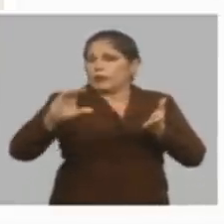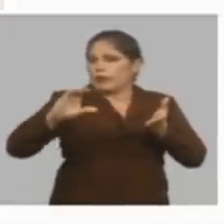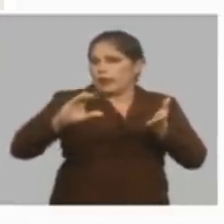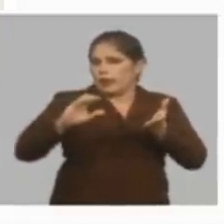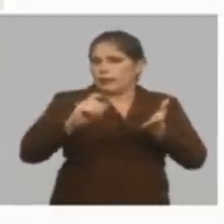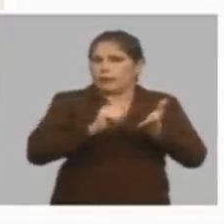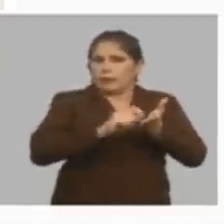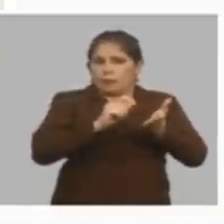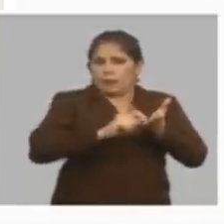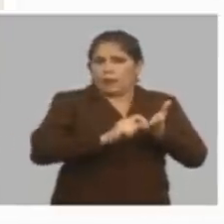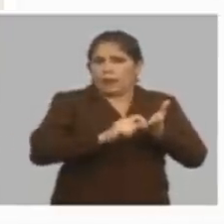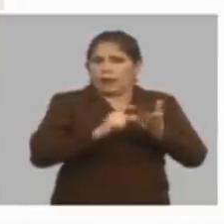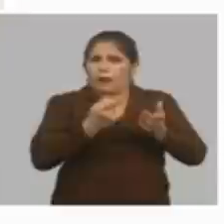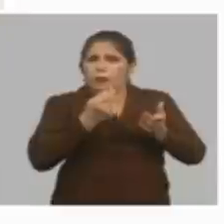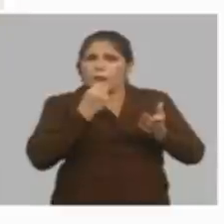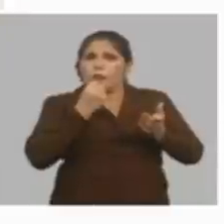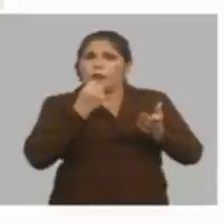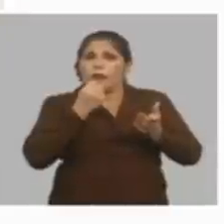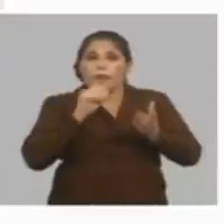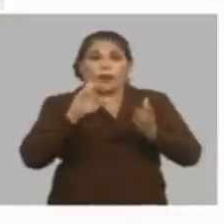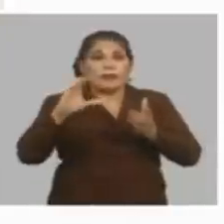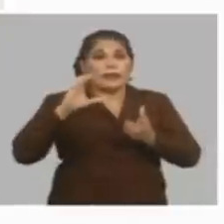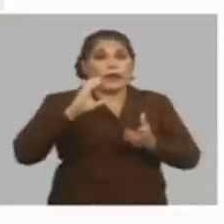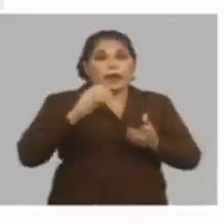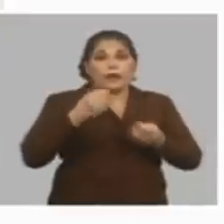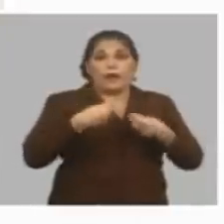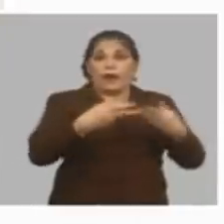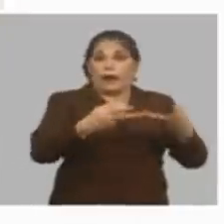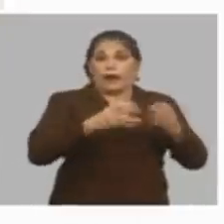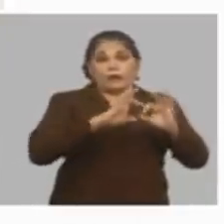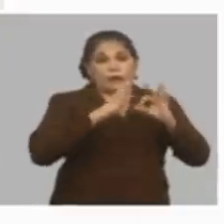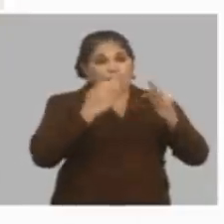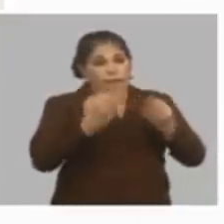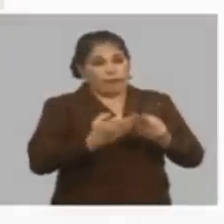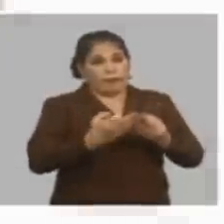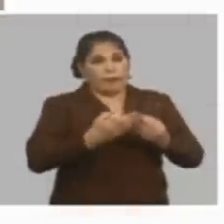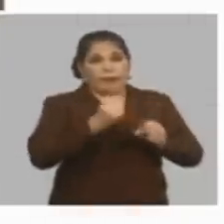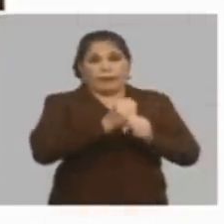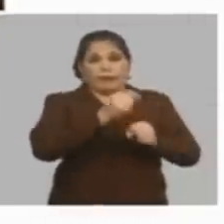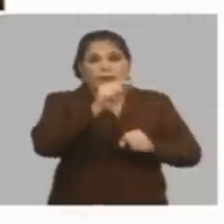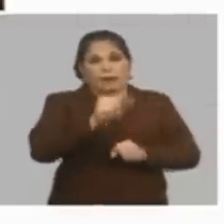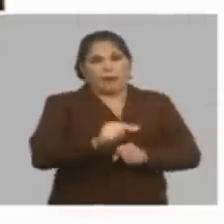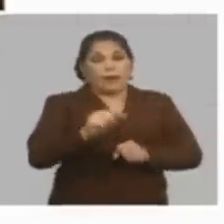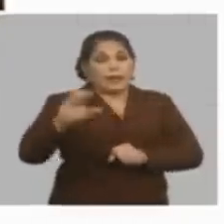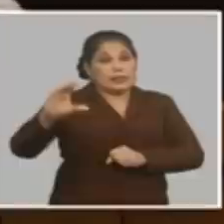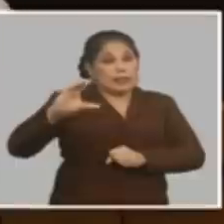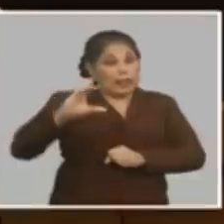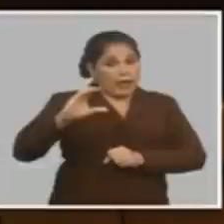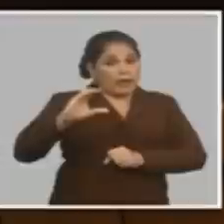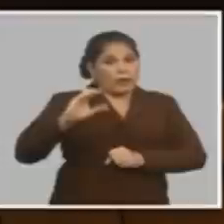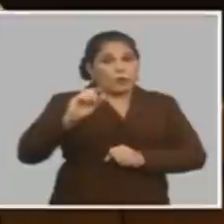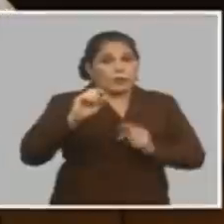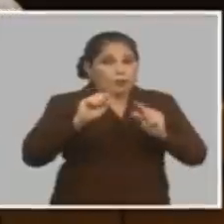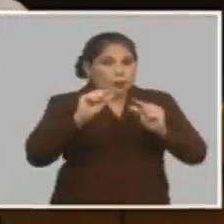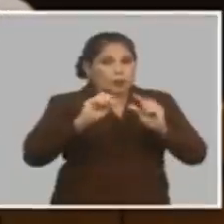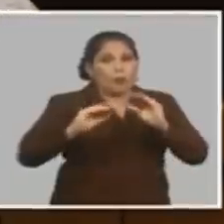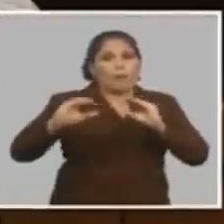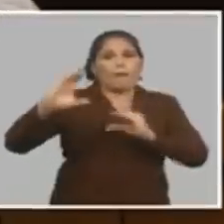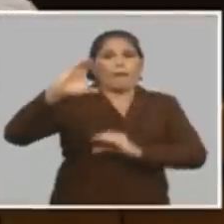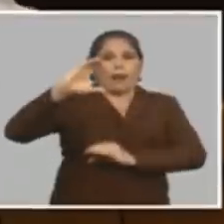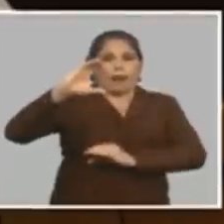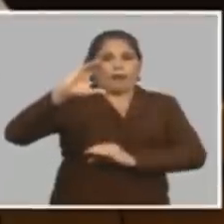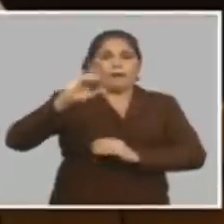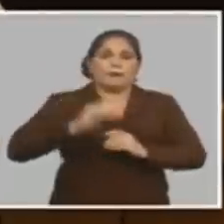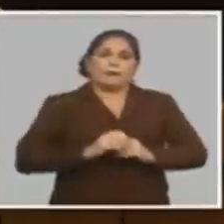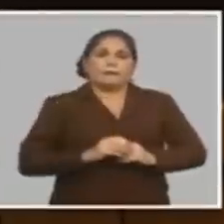permitir más de una canasta porque el salario respalda el gasto del obrero y familia por tanto el salario mínimo tiene que ser un poquitico más